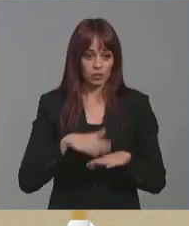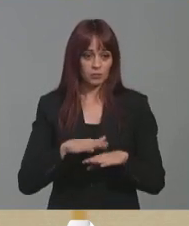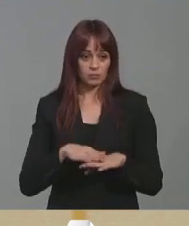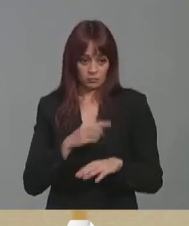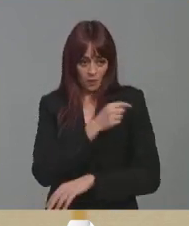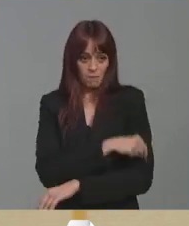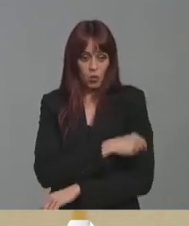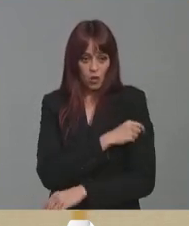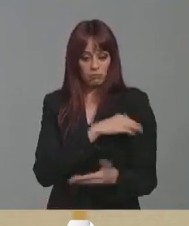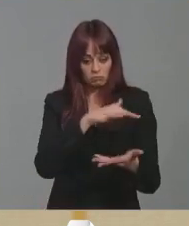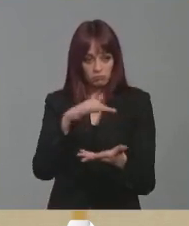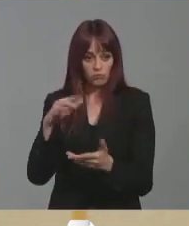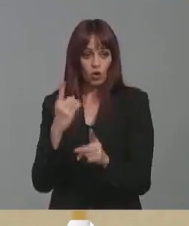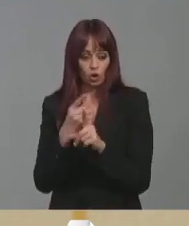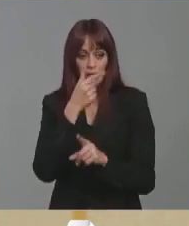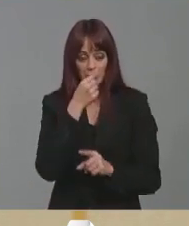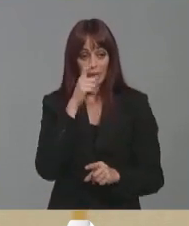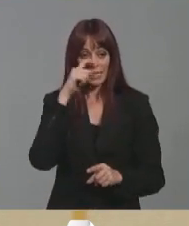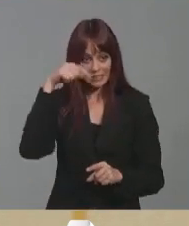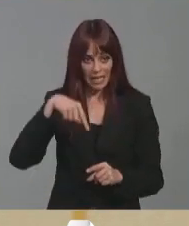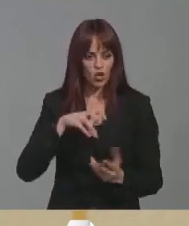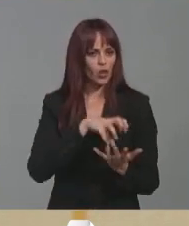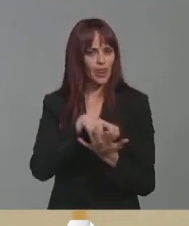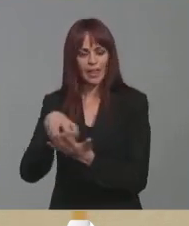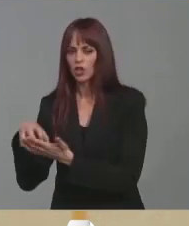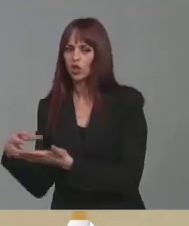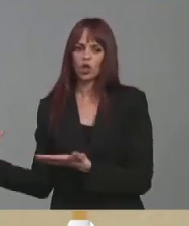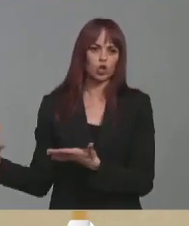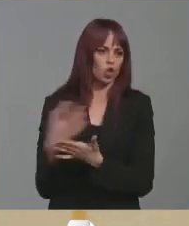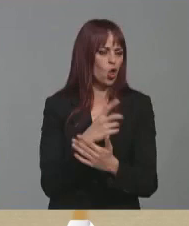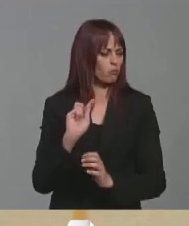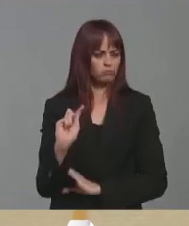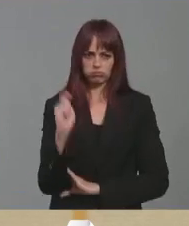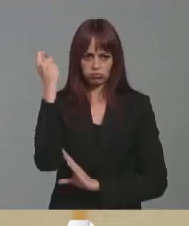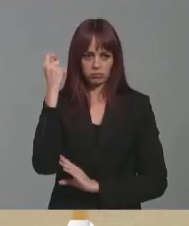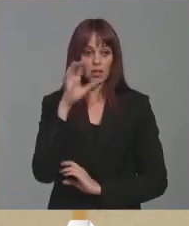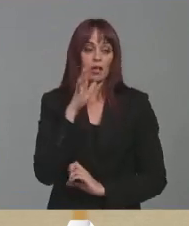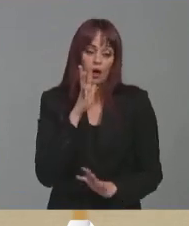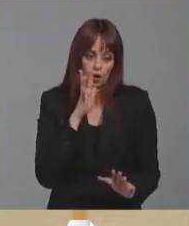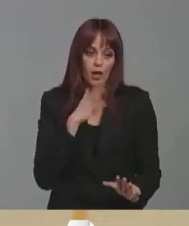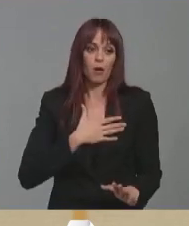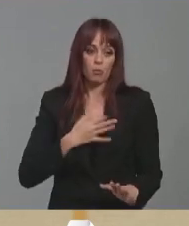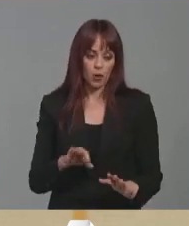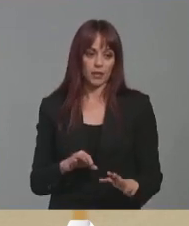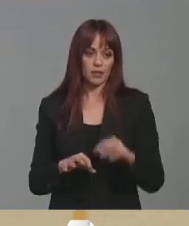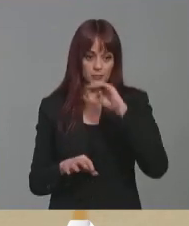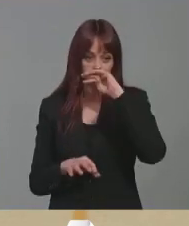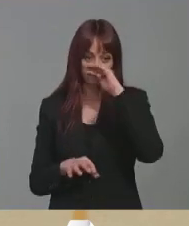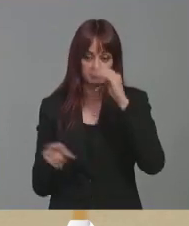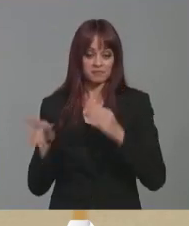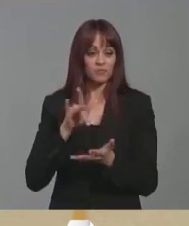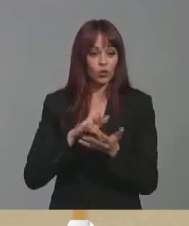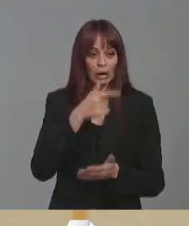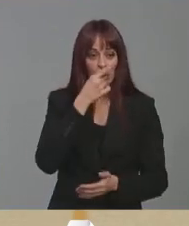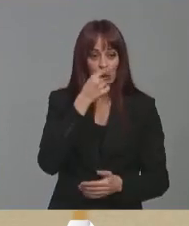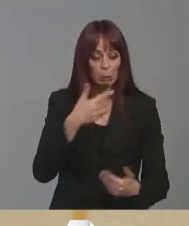centros la vacuna frente a la gripe. Este año se ha llevado a todos los centros, ha tenido un gran éxito y hará posible que estos niños no tengan que padecer la gripe o